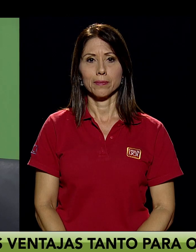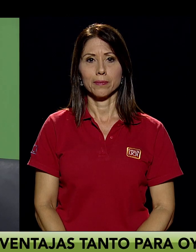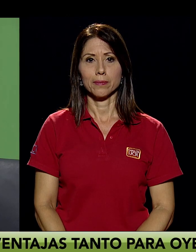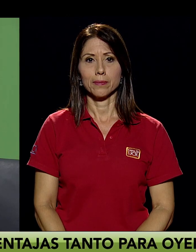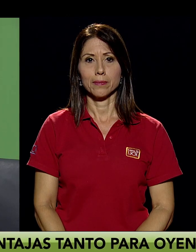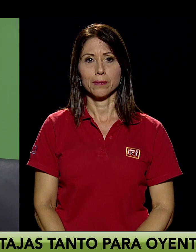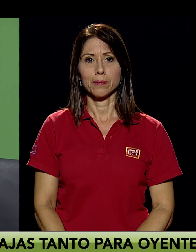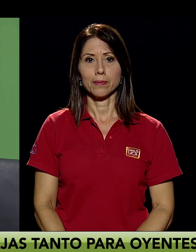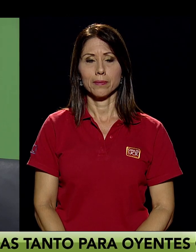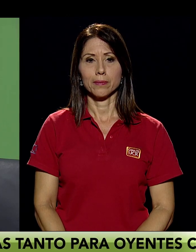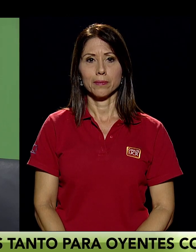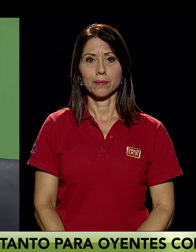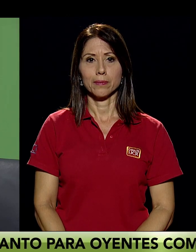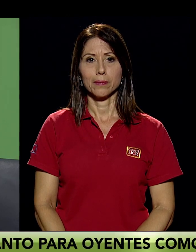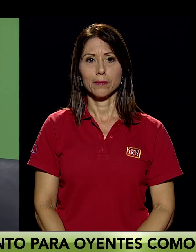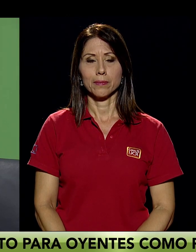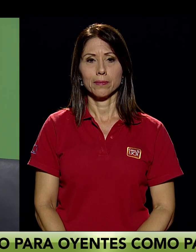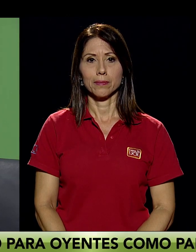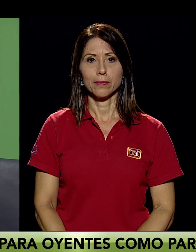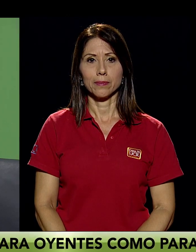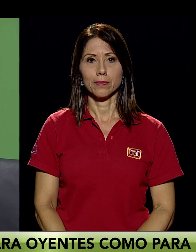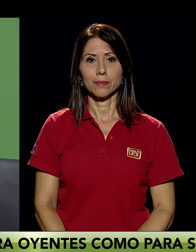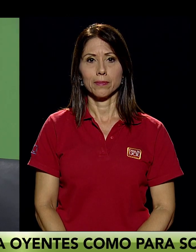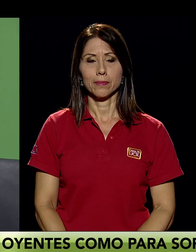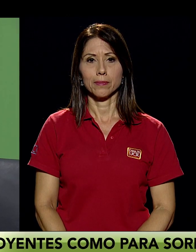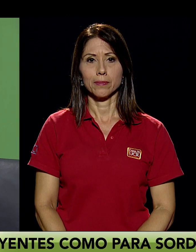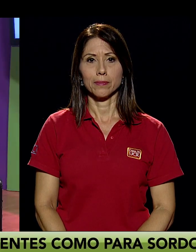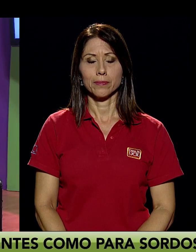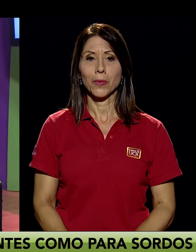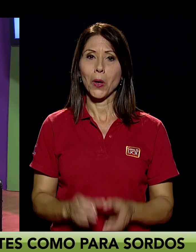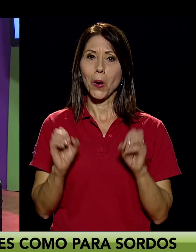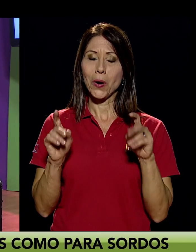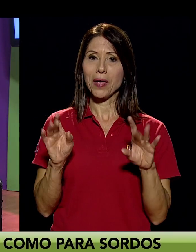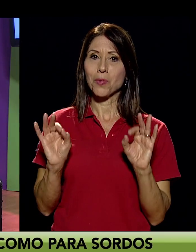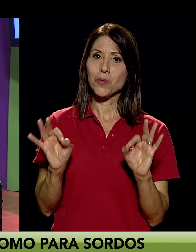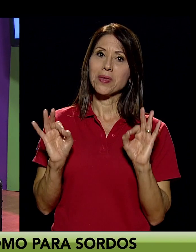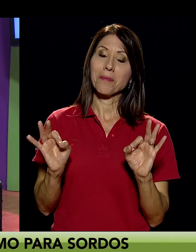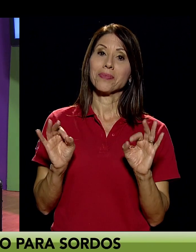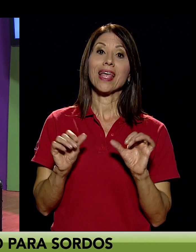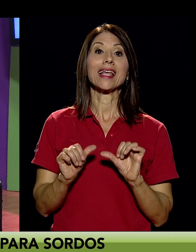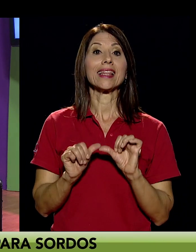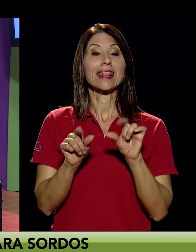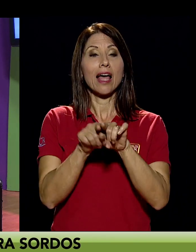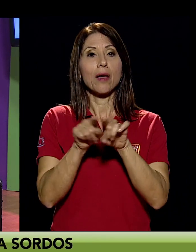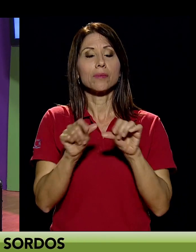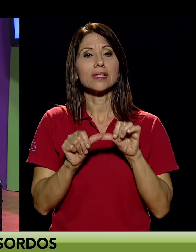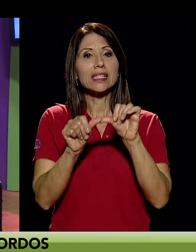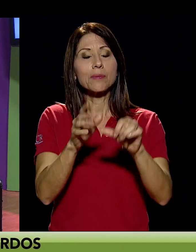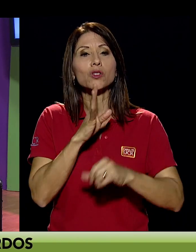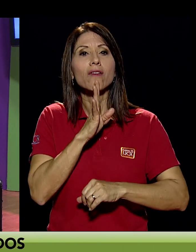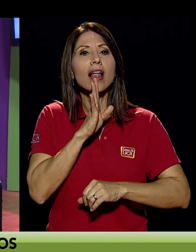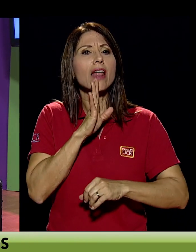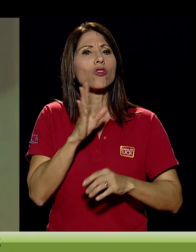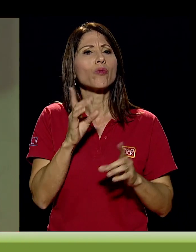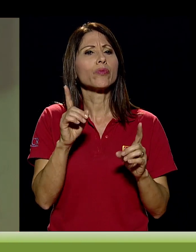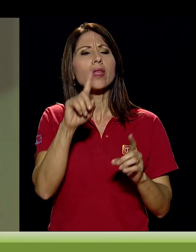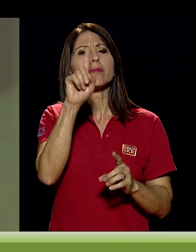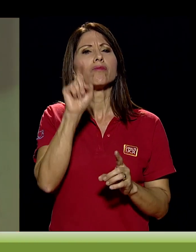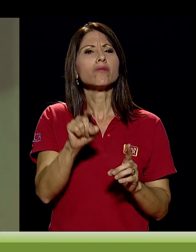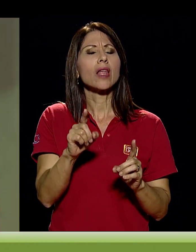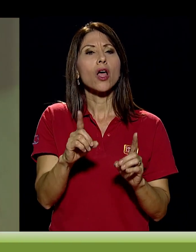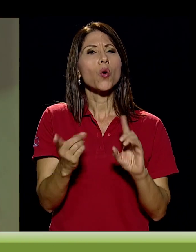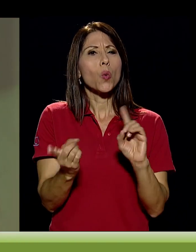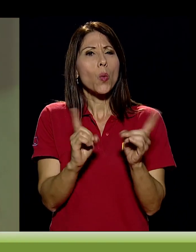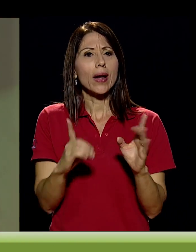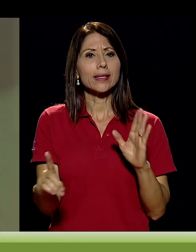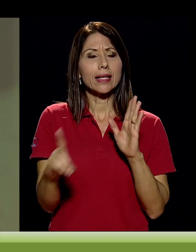nuestro cuerpo, pero la lengua de señas lo hace y entonces es una característica especial que tiene. Ok, muy bien. Seguiremos también hablando sobre cuáles son esos